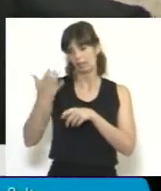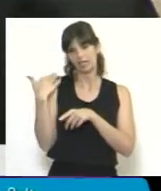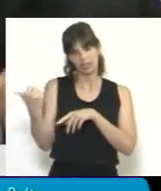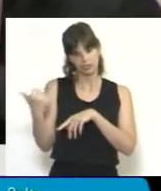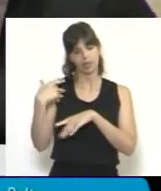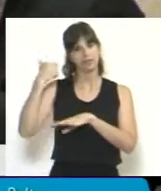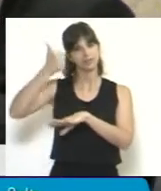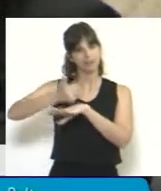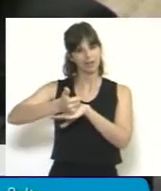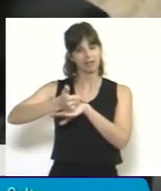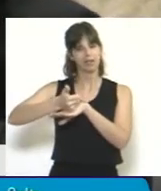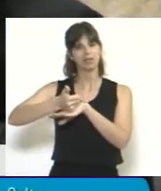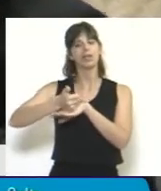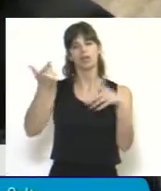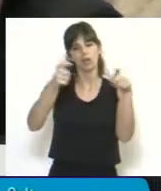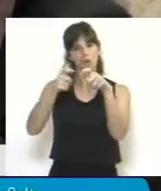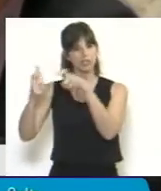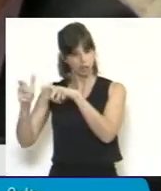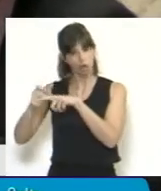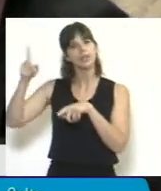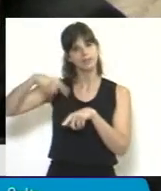respectiva comisión.